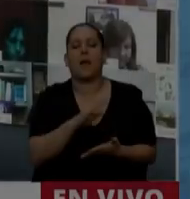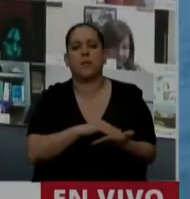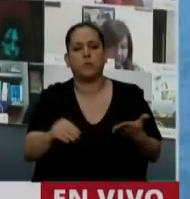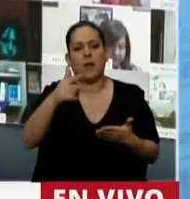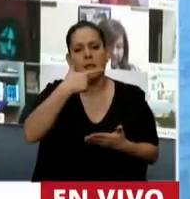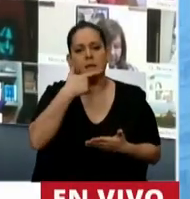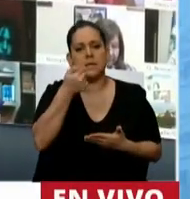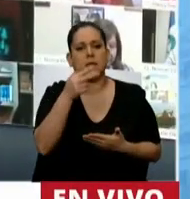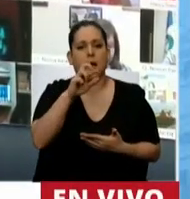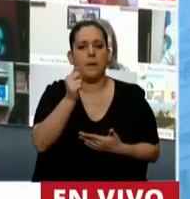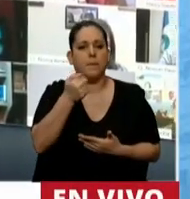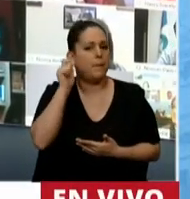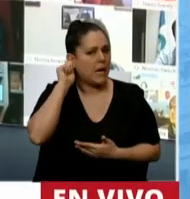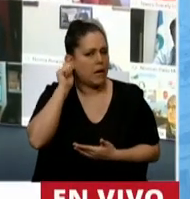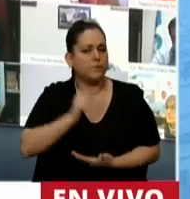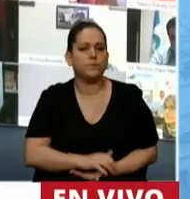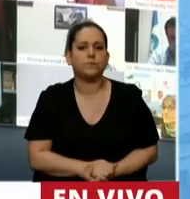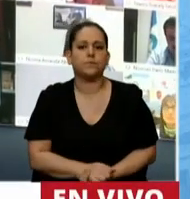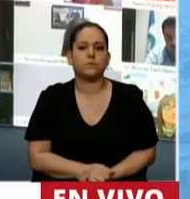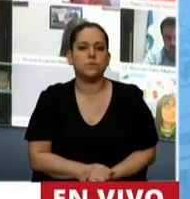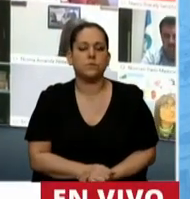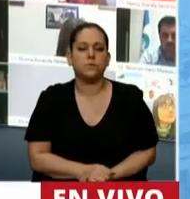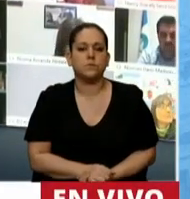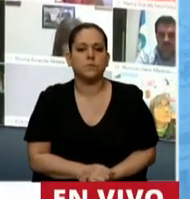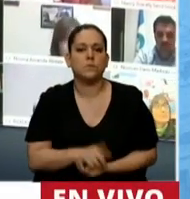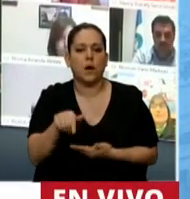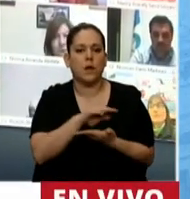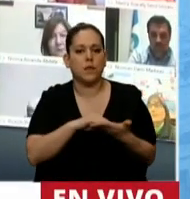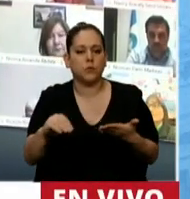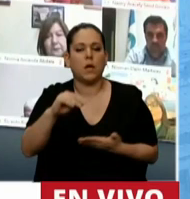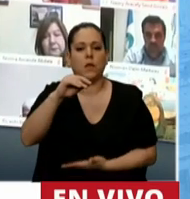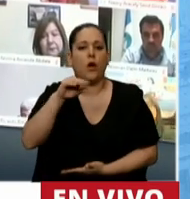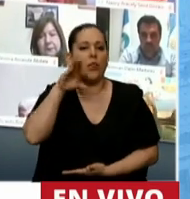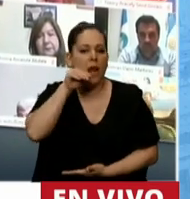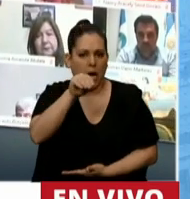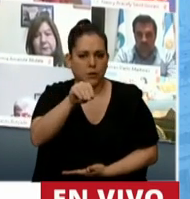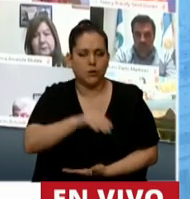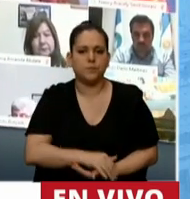Tiene la palabra el diputado Nicolás del Caño.